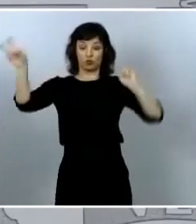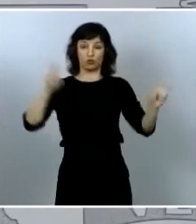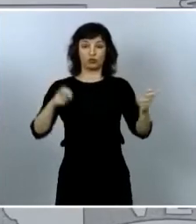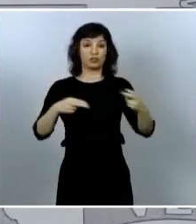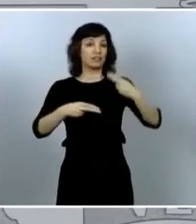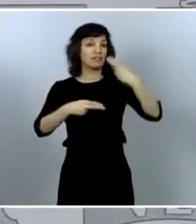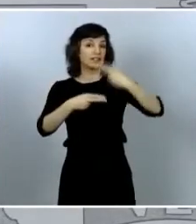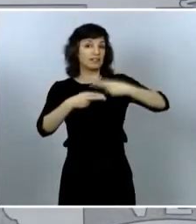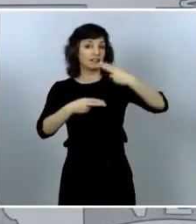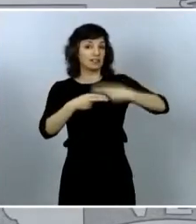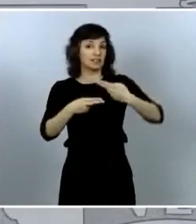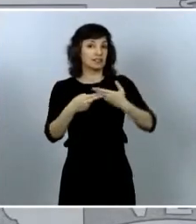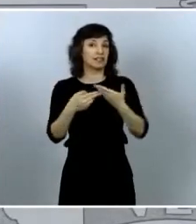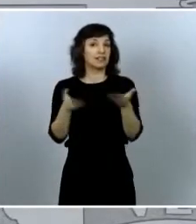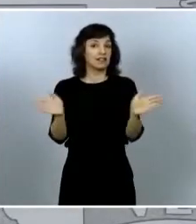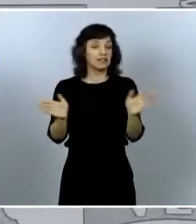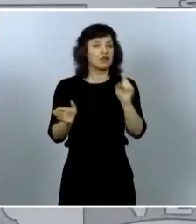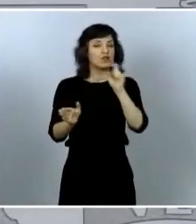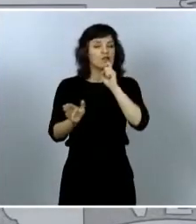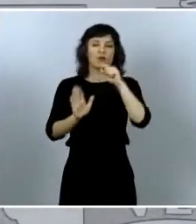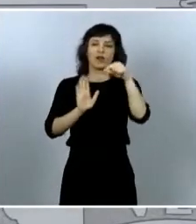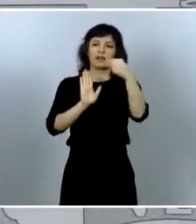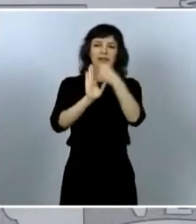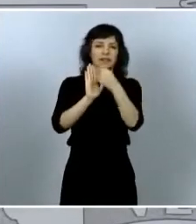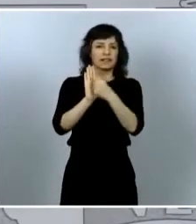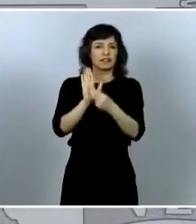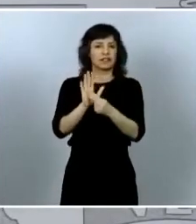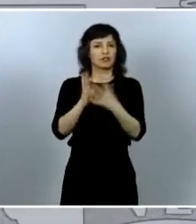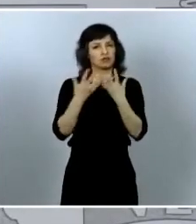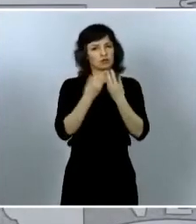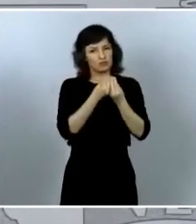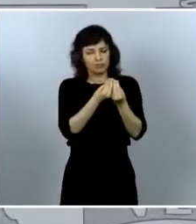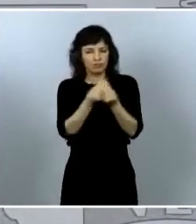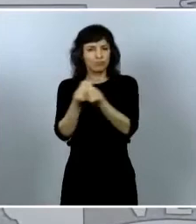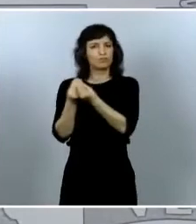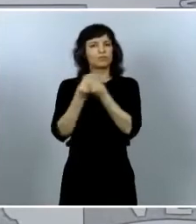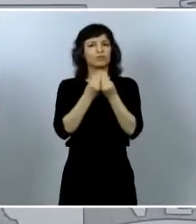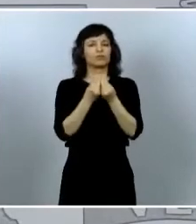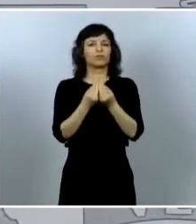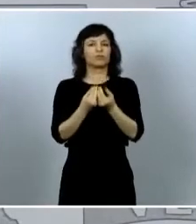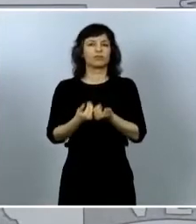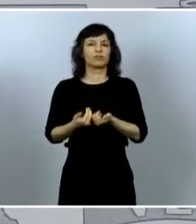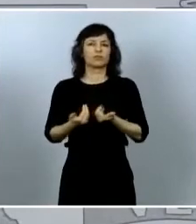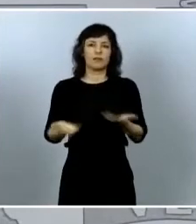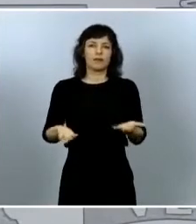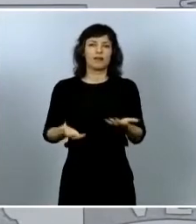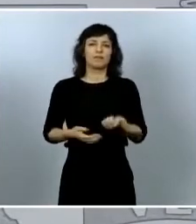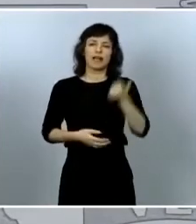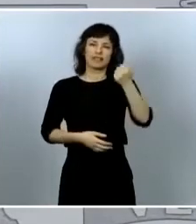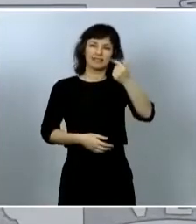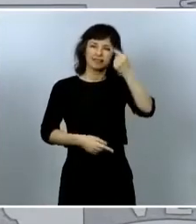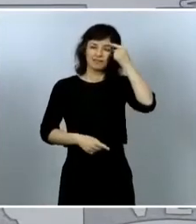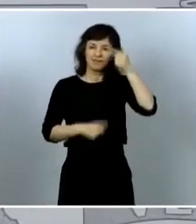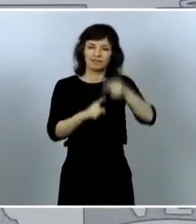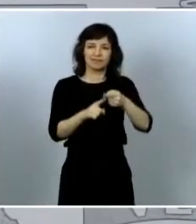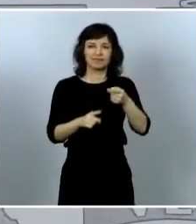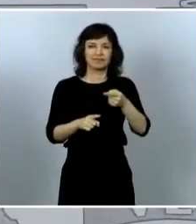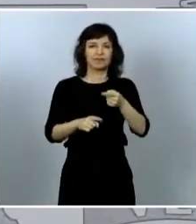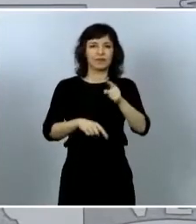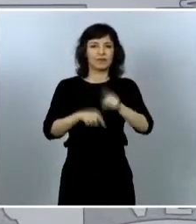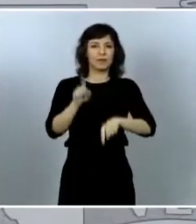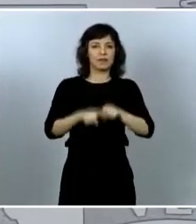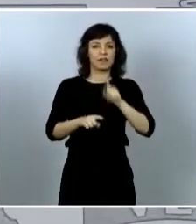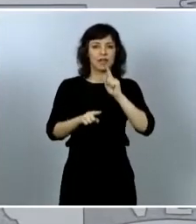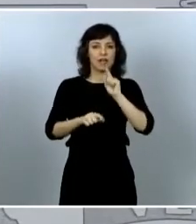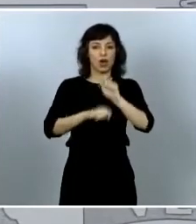los criterios deberán ser también conjuntos y basarse en los umbrales de incidencia del COVID en terceros